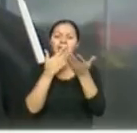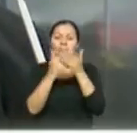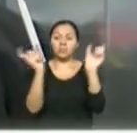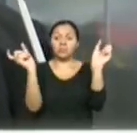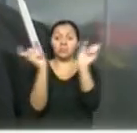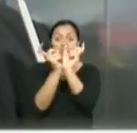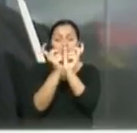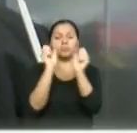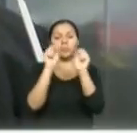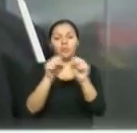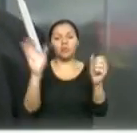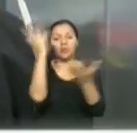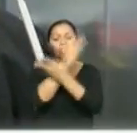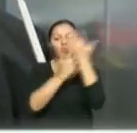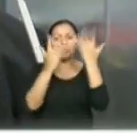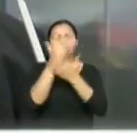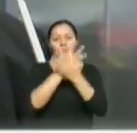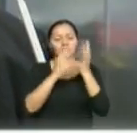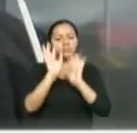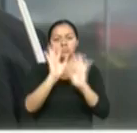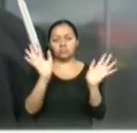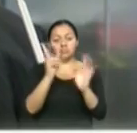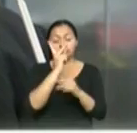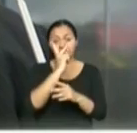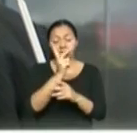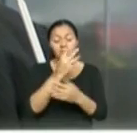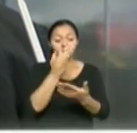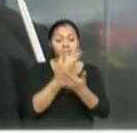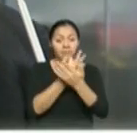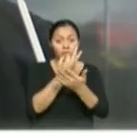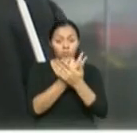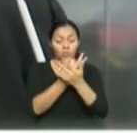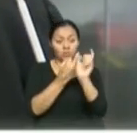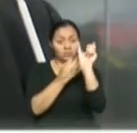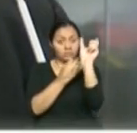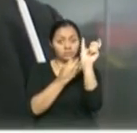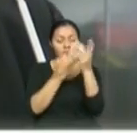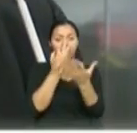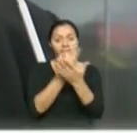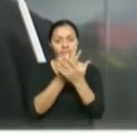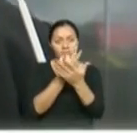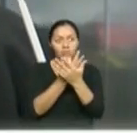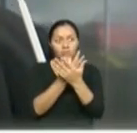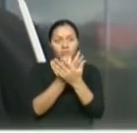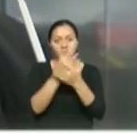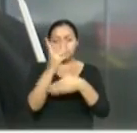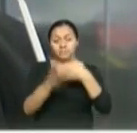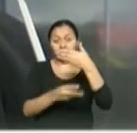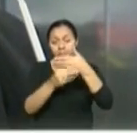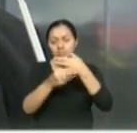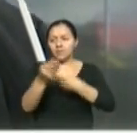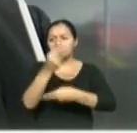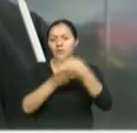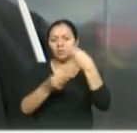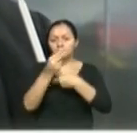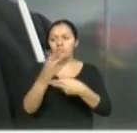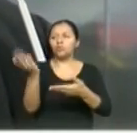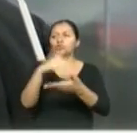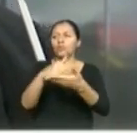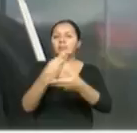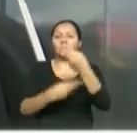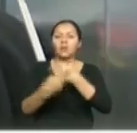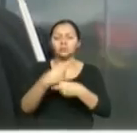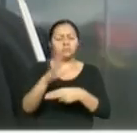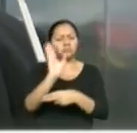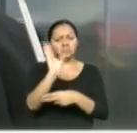solamente puedan ser negociables las facturas, negociables, perdón, la redundancia, sino